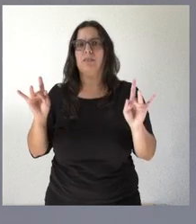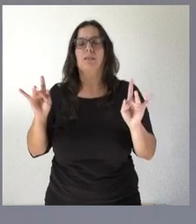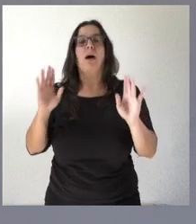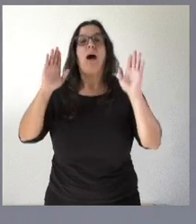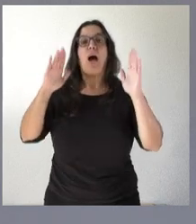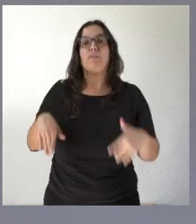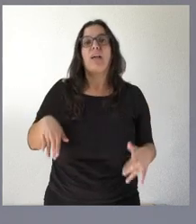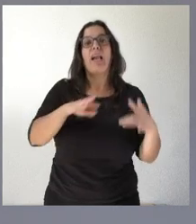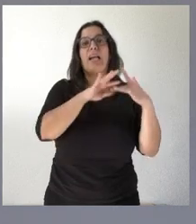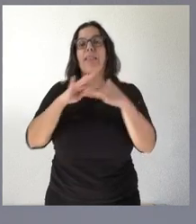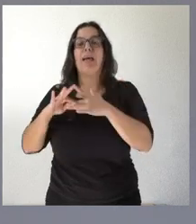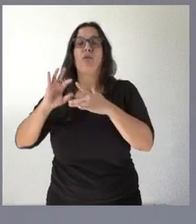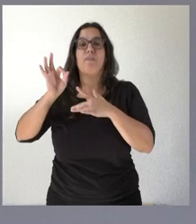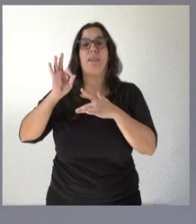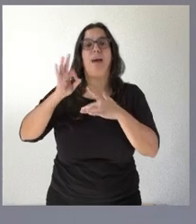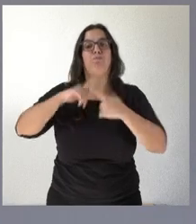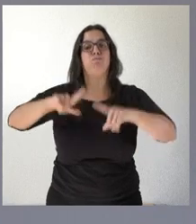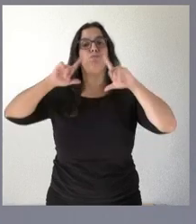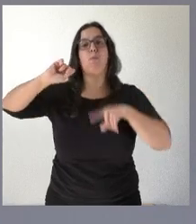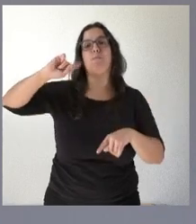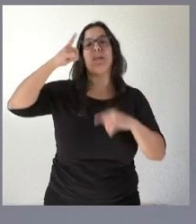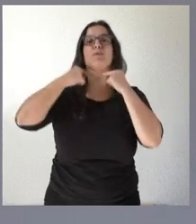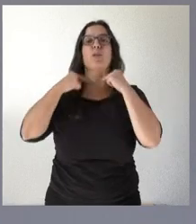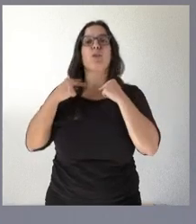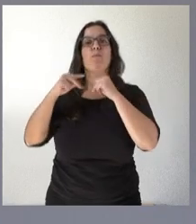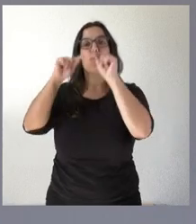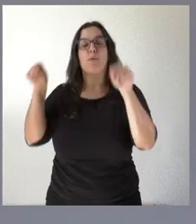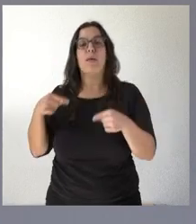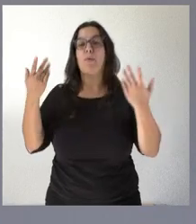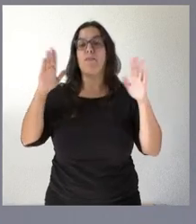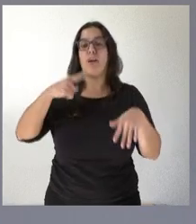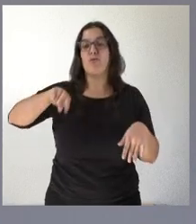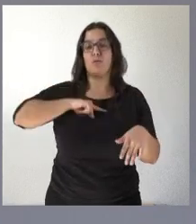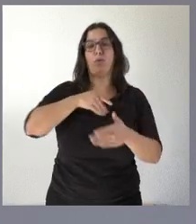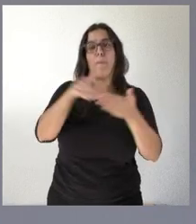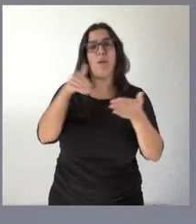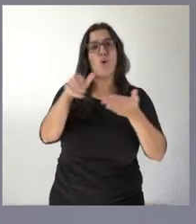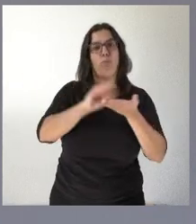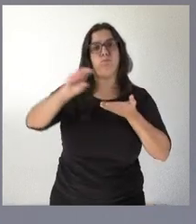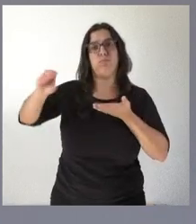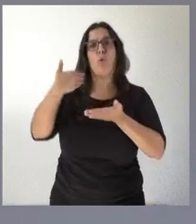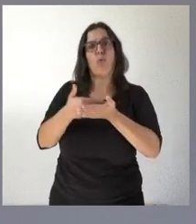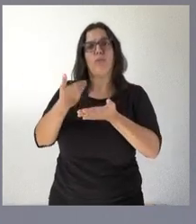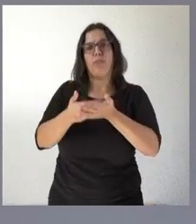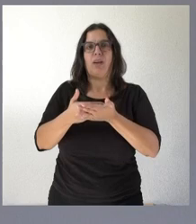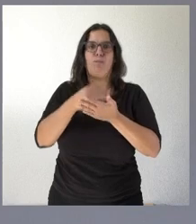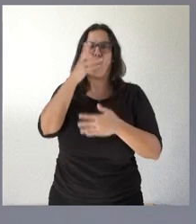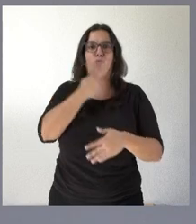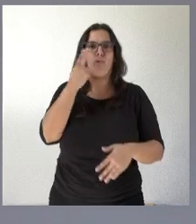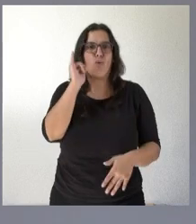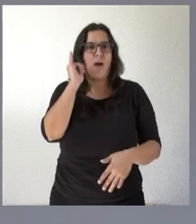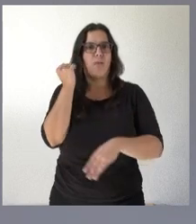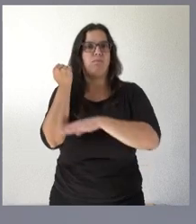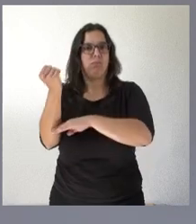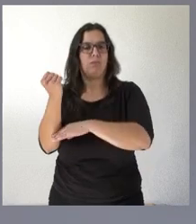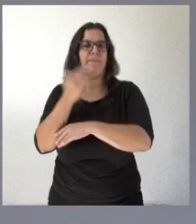al final el liderazgo fundamental corresponde a la Diputación Provincial la aportación de la Junta de Castilla y León que es de varios millones de euros está justificando claramente el compromiso que tenemos en